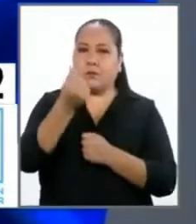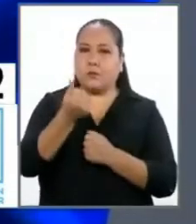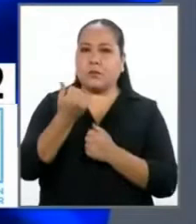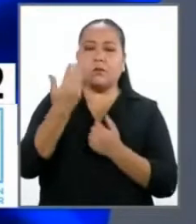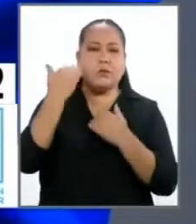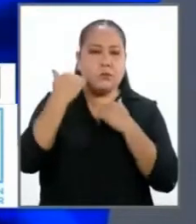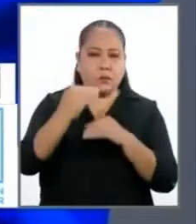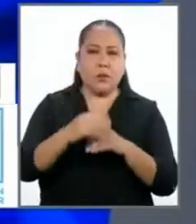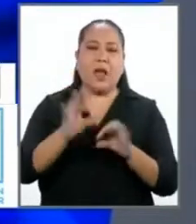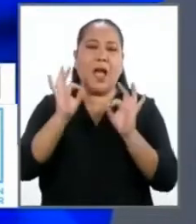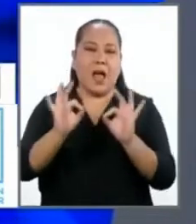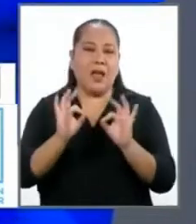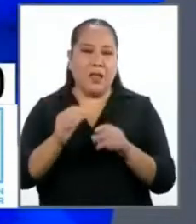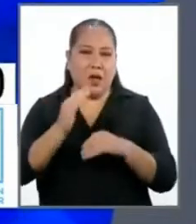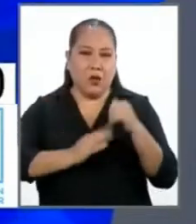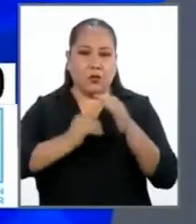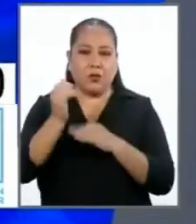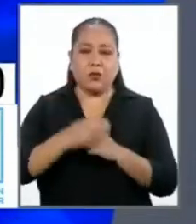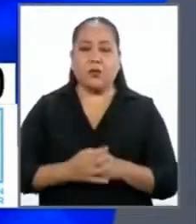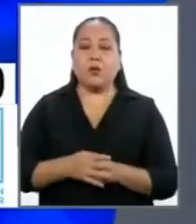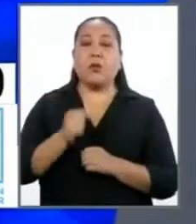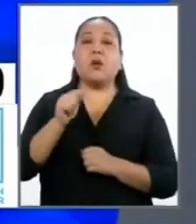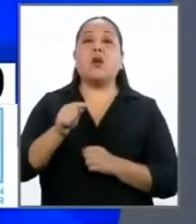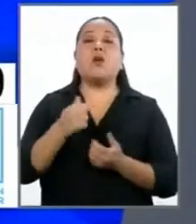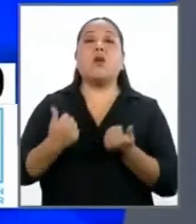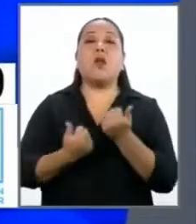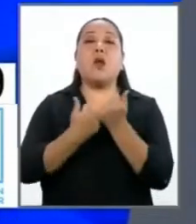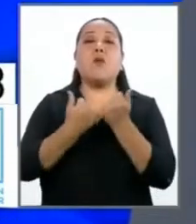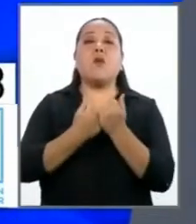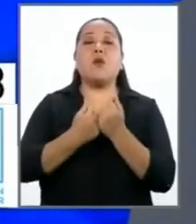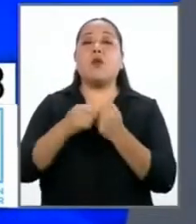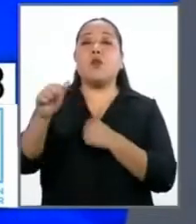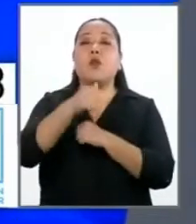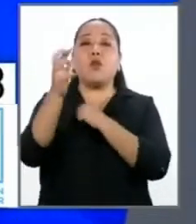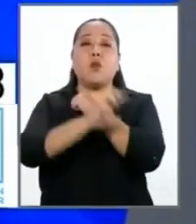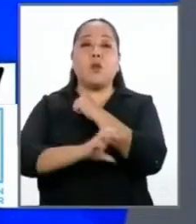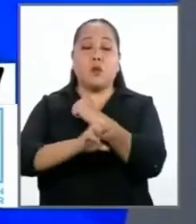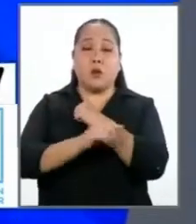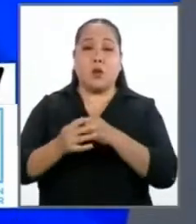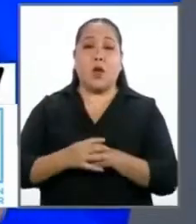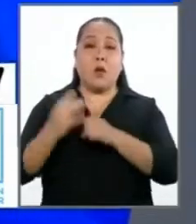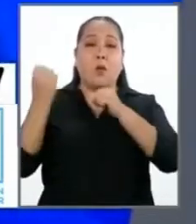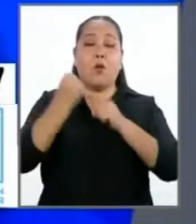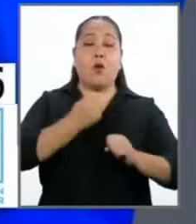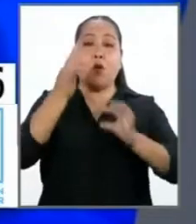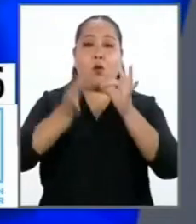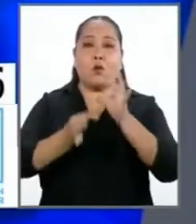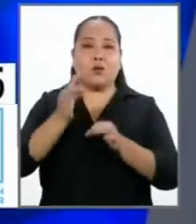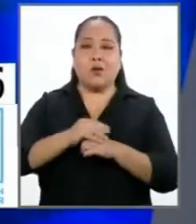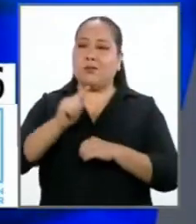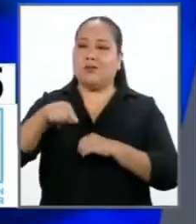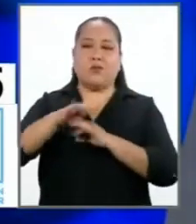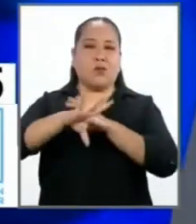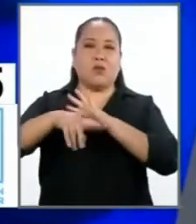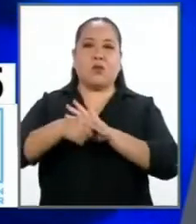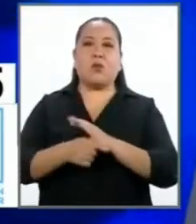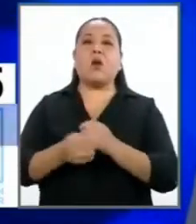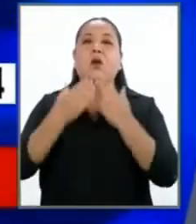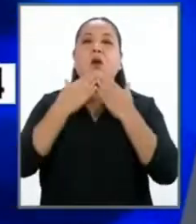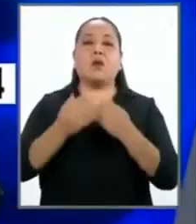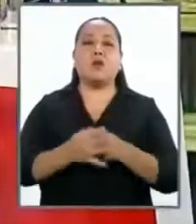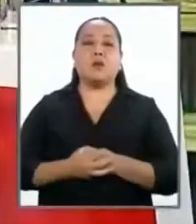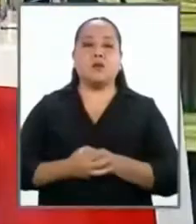adecuado, calidad adecuada, y con jurisdicción extranjera. Porque el Poder Judicial no está corrupto. Gracias.